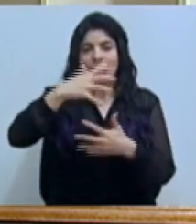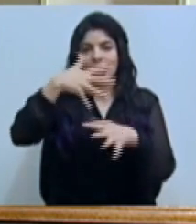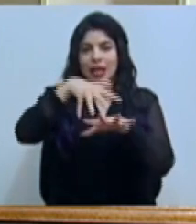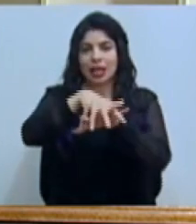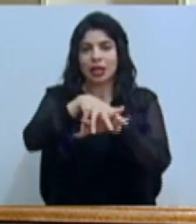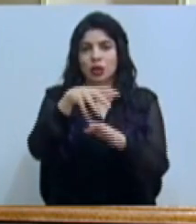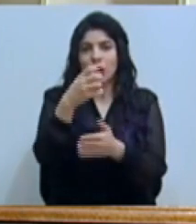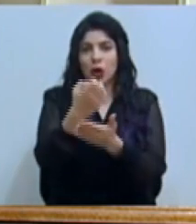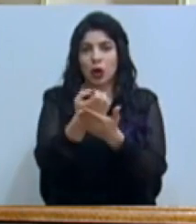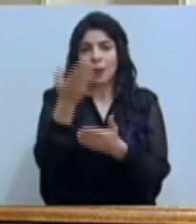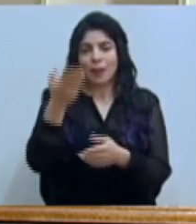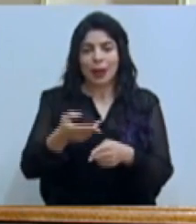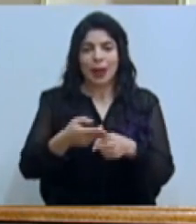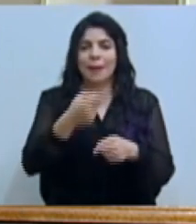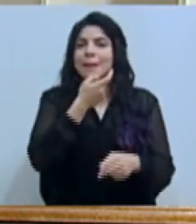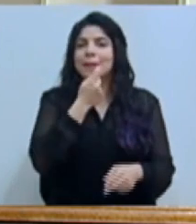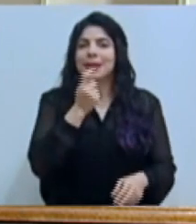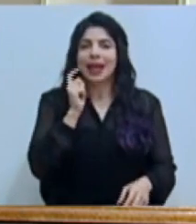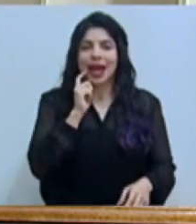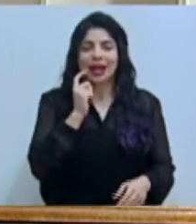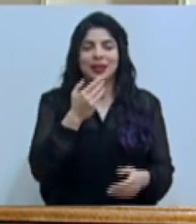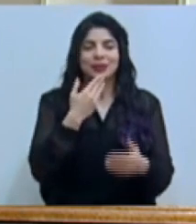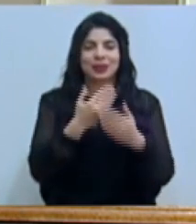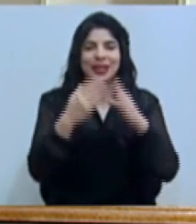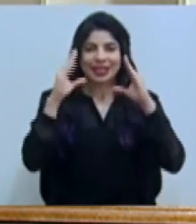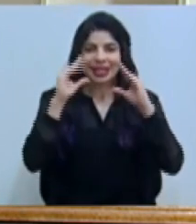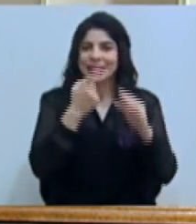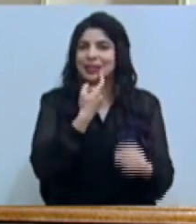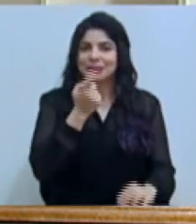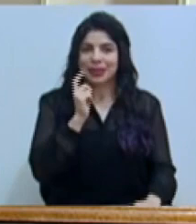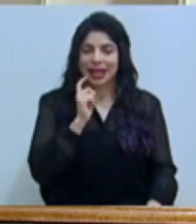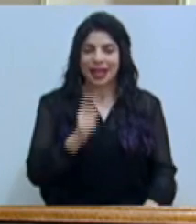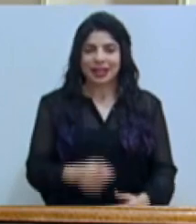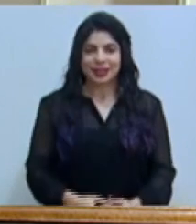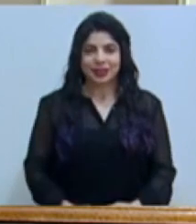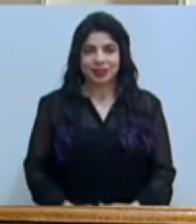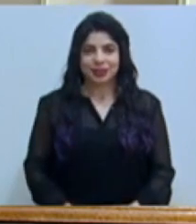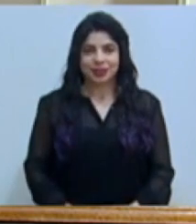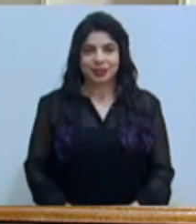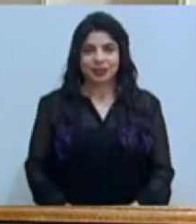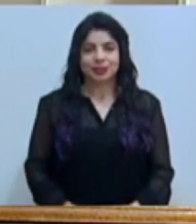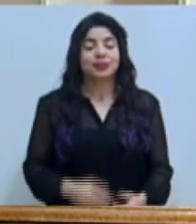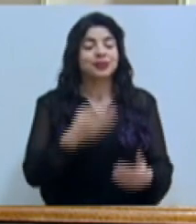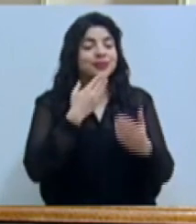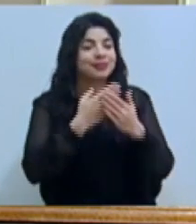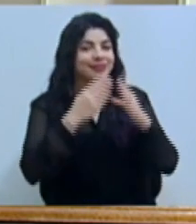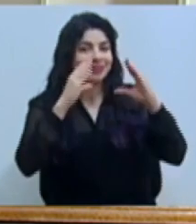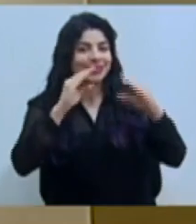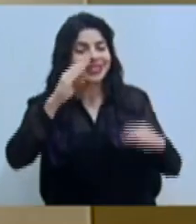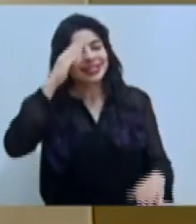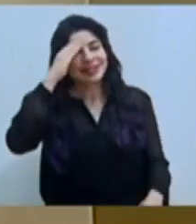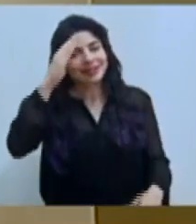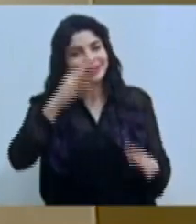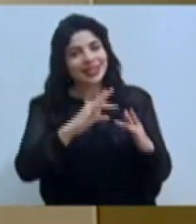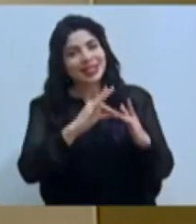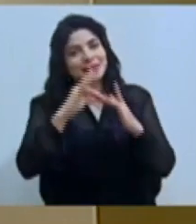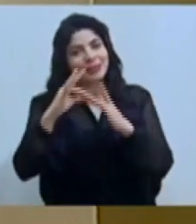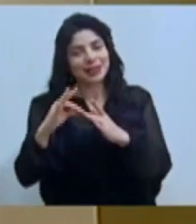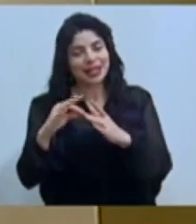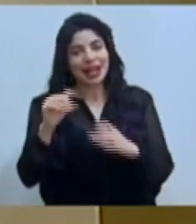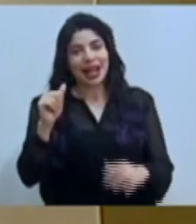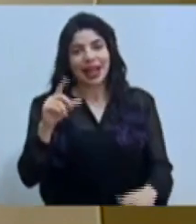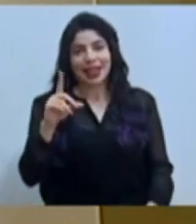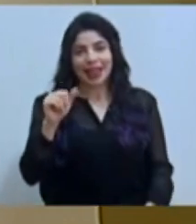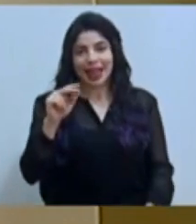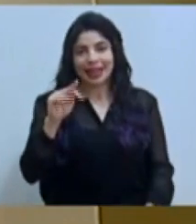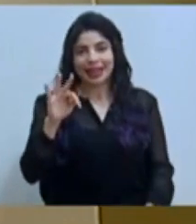la señora Pilar Garrido. Muy buenas tardes, doña Pilar. Buenas tardes, un saludo especial a Dante, quien